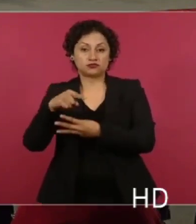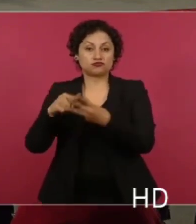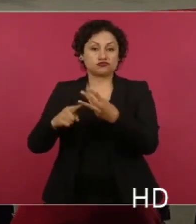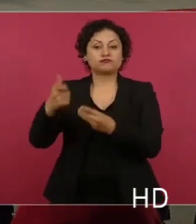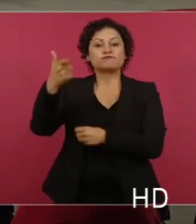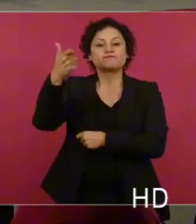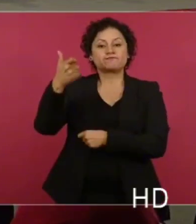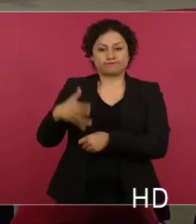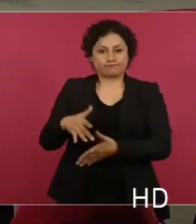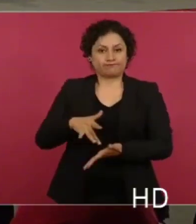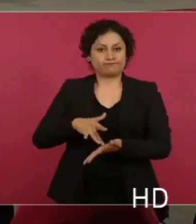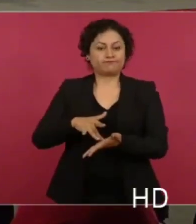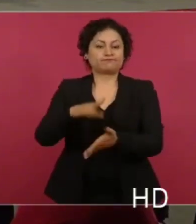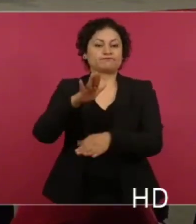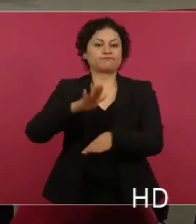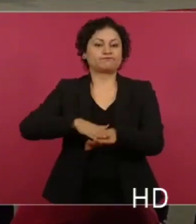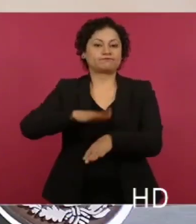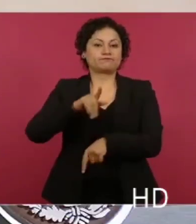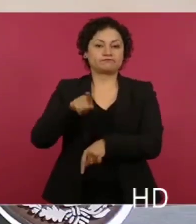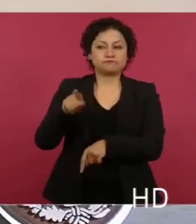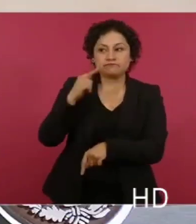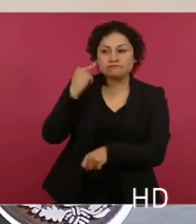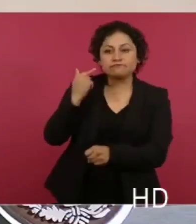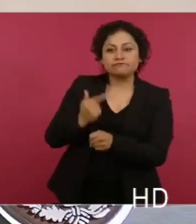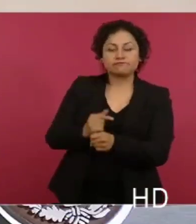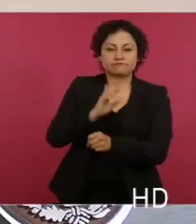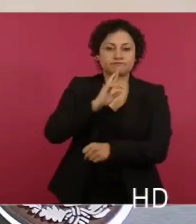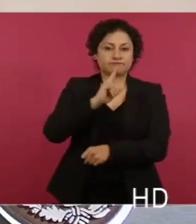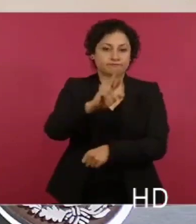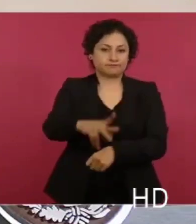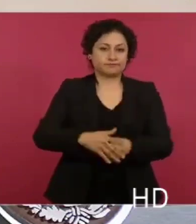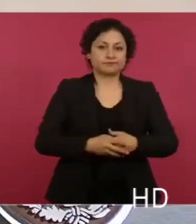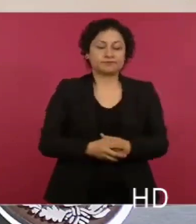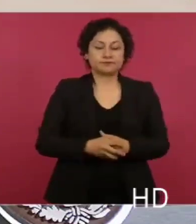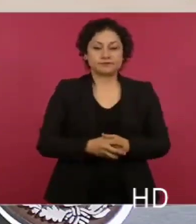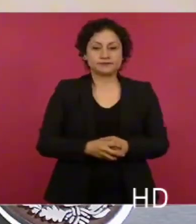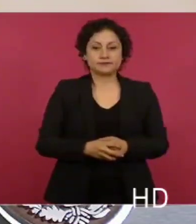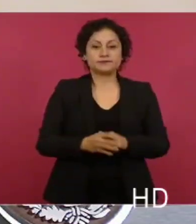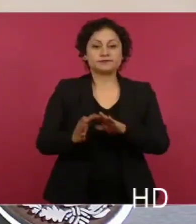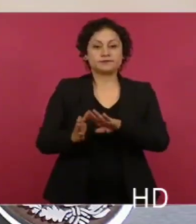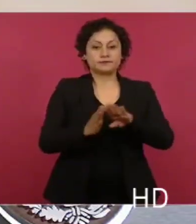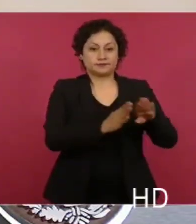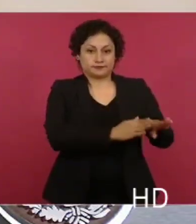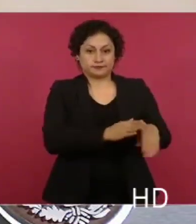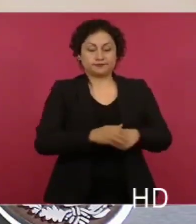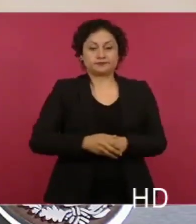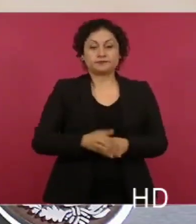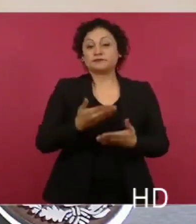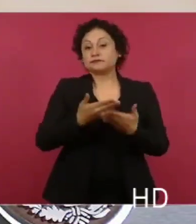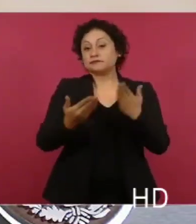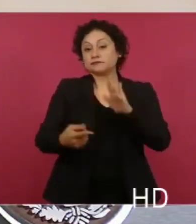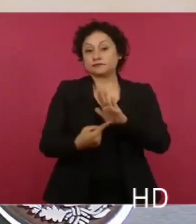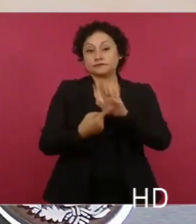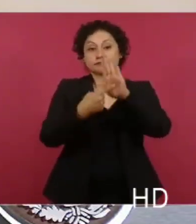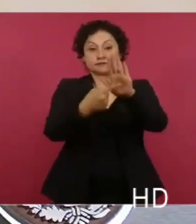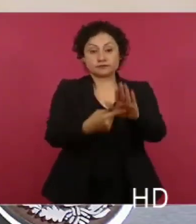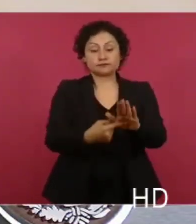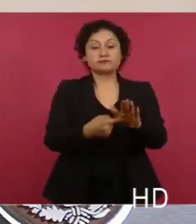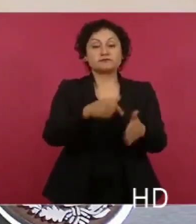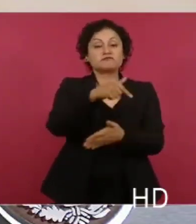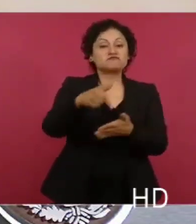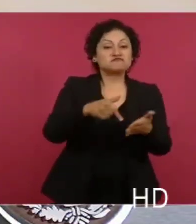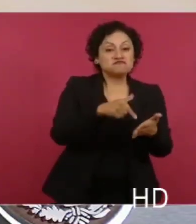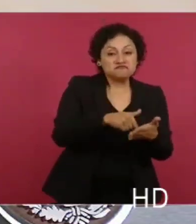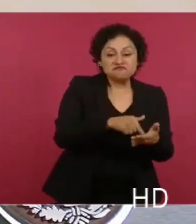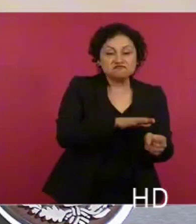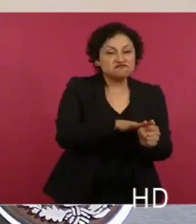consumidor y con menores indicadores. Vamos ahora al reporte por regiones en el que tenemos para